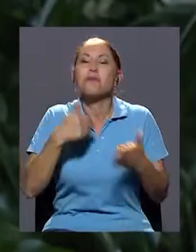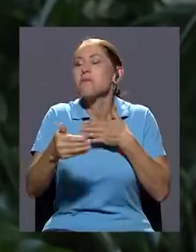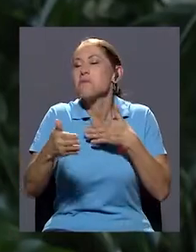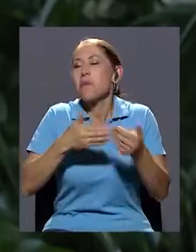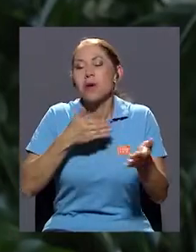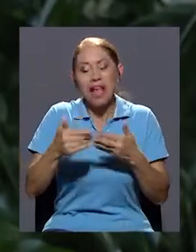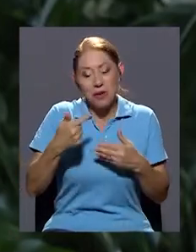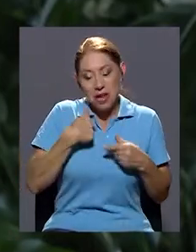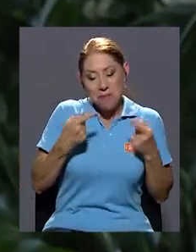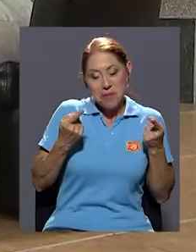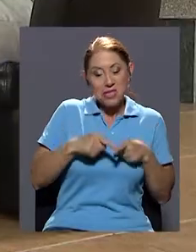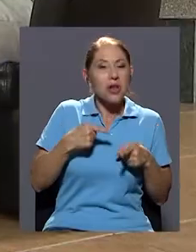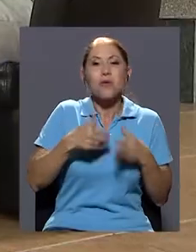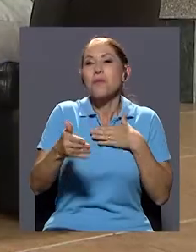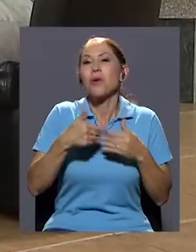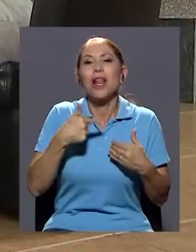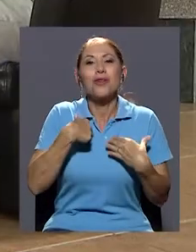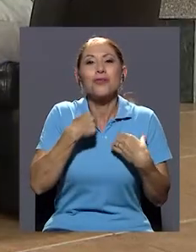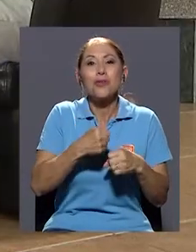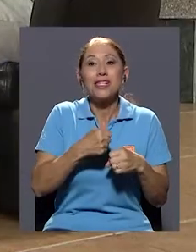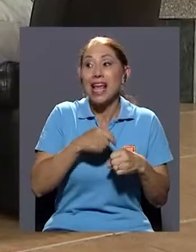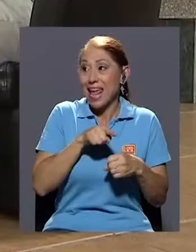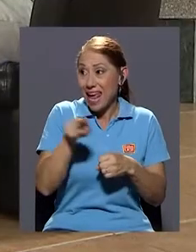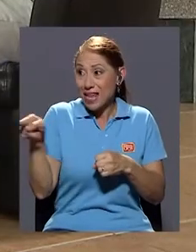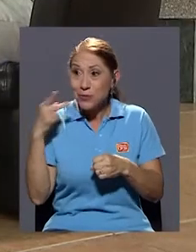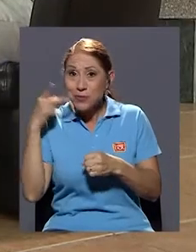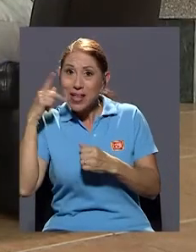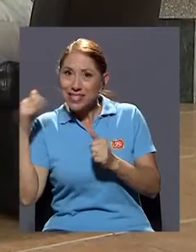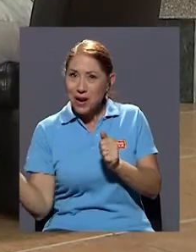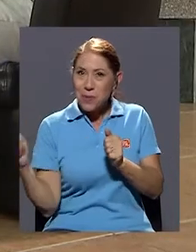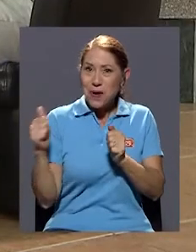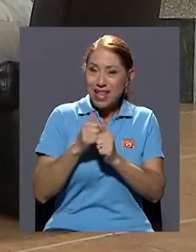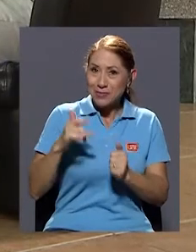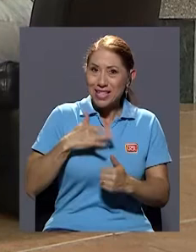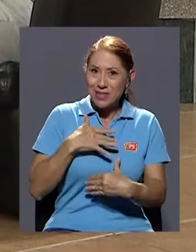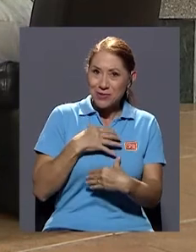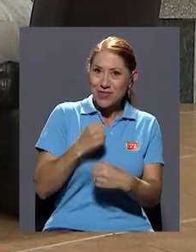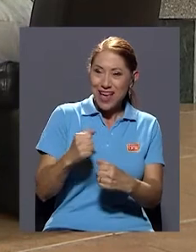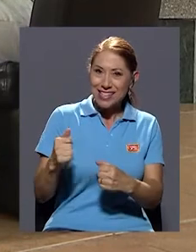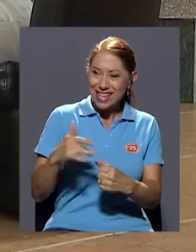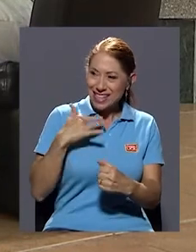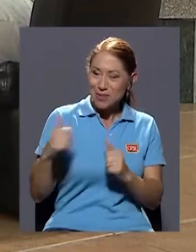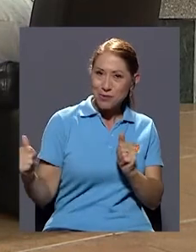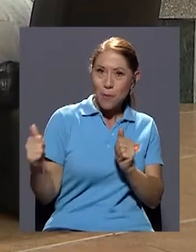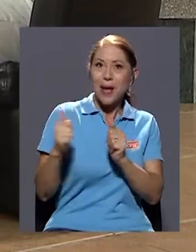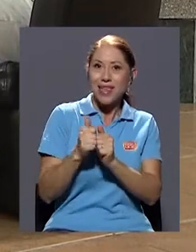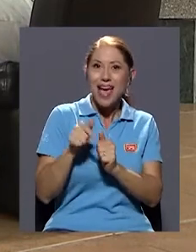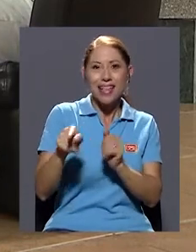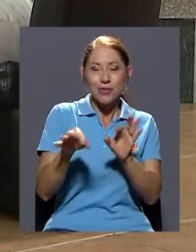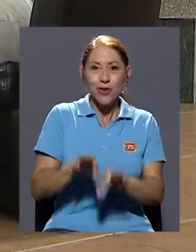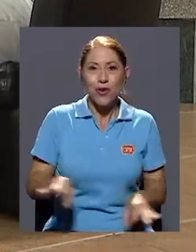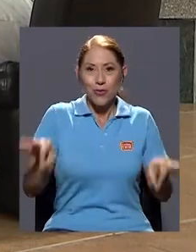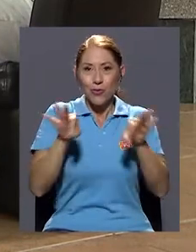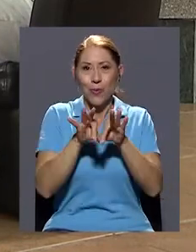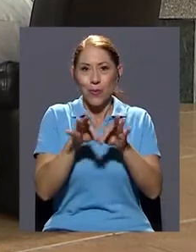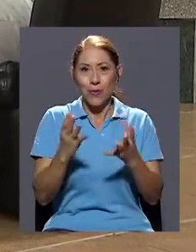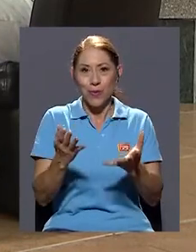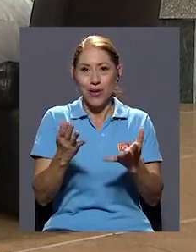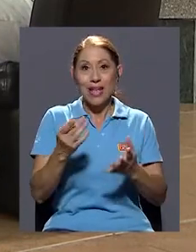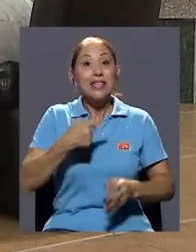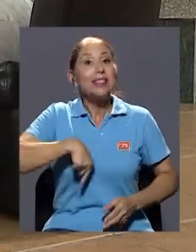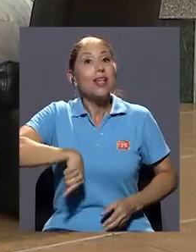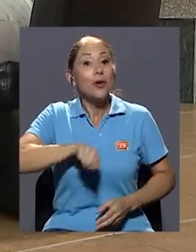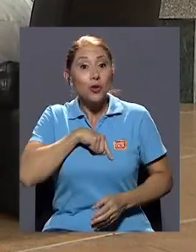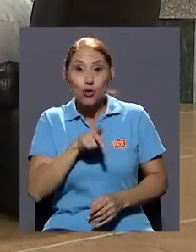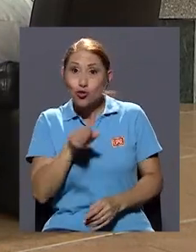nos sucedió, nos acompañaron, sentimos confianza, sentimos compañía, eso fue lo que contó. Entonces, bueno, si es lo que vamos a